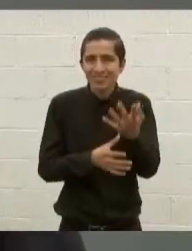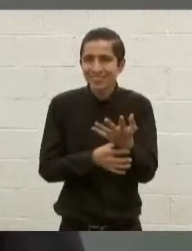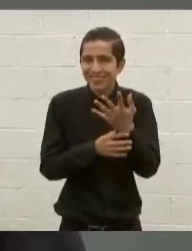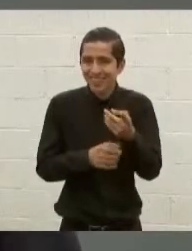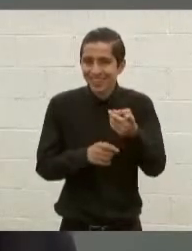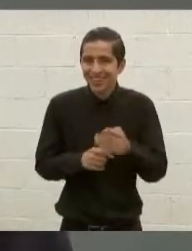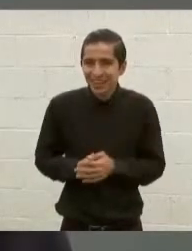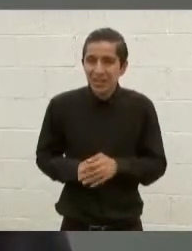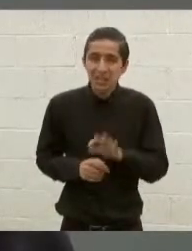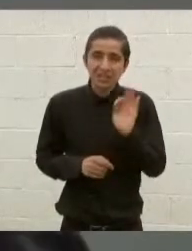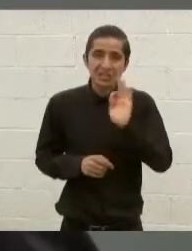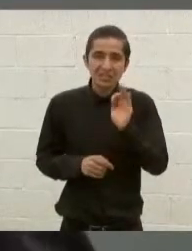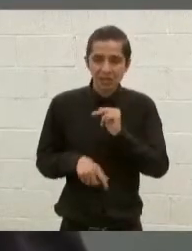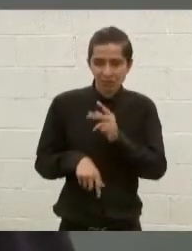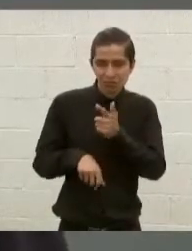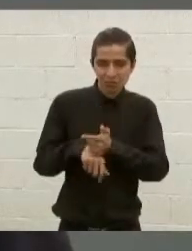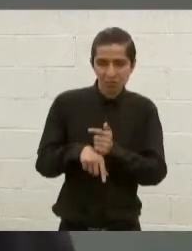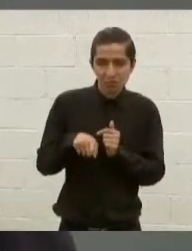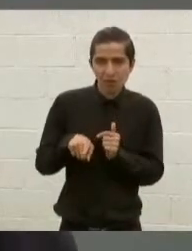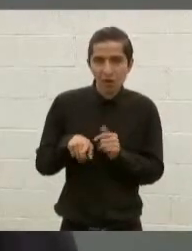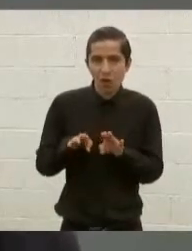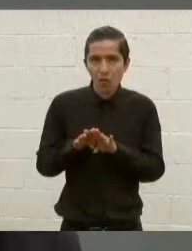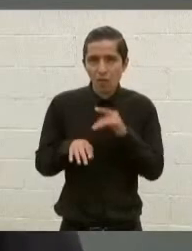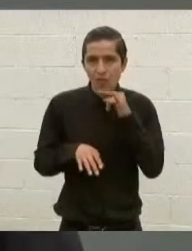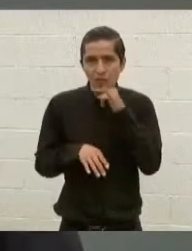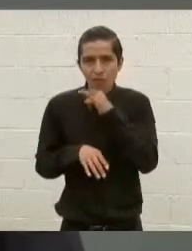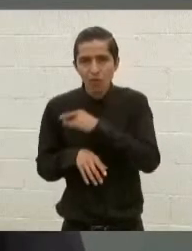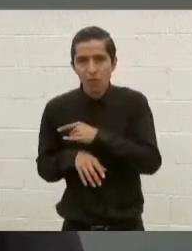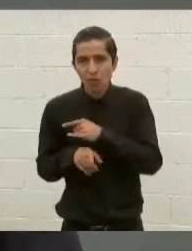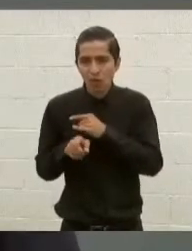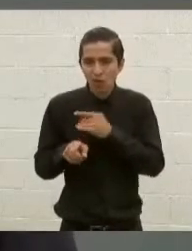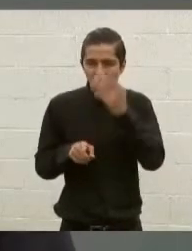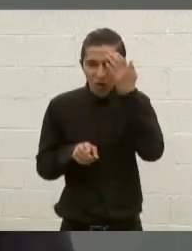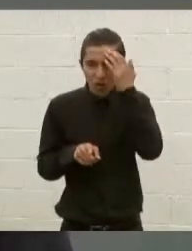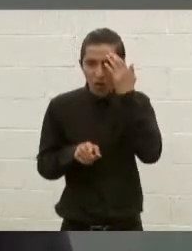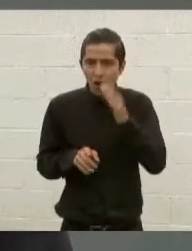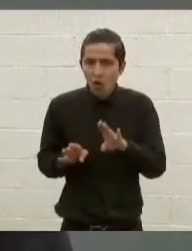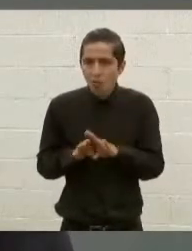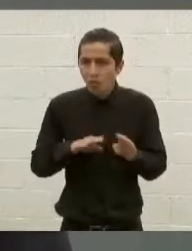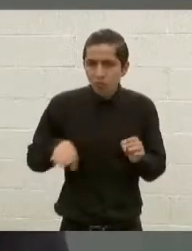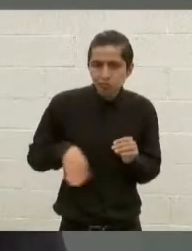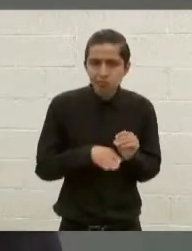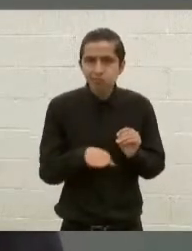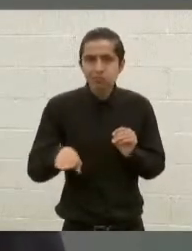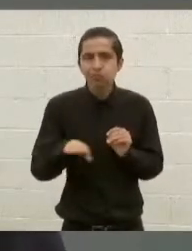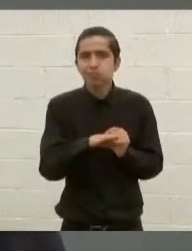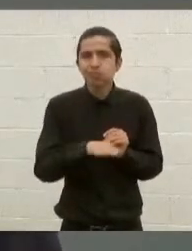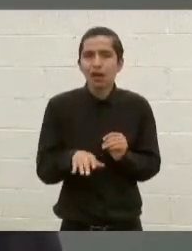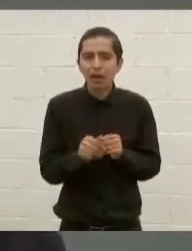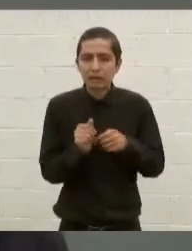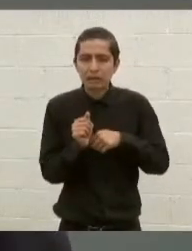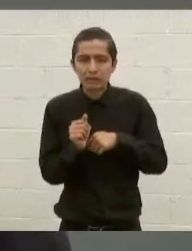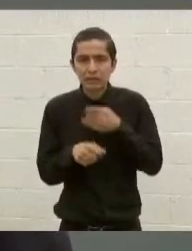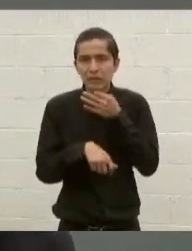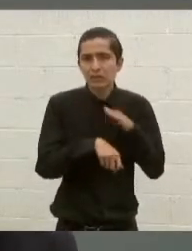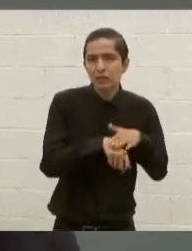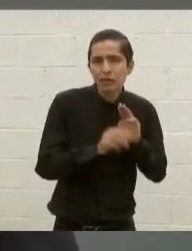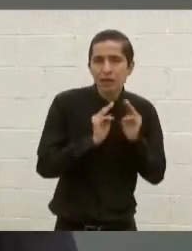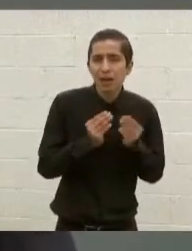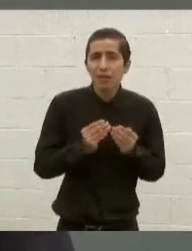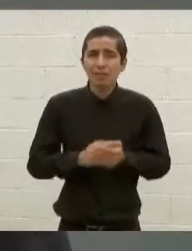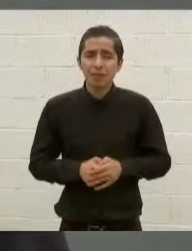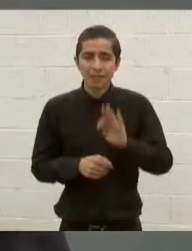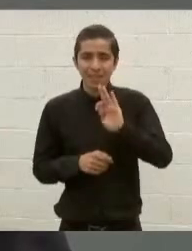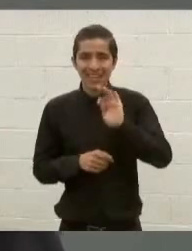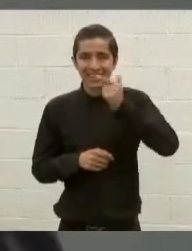una filtración y de que tuvieran conocimiento de la ruta del secretario. La Fiscalía General